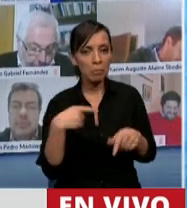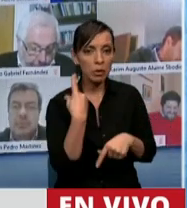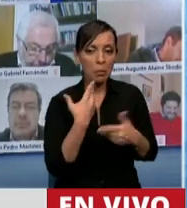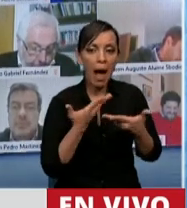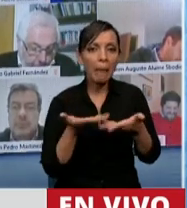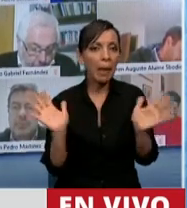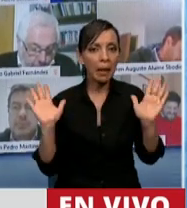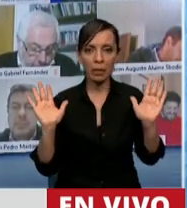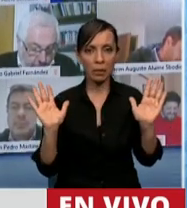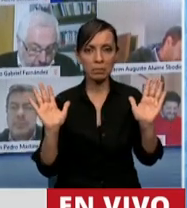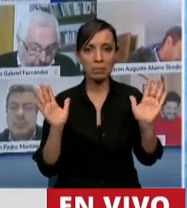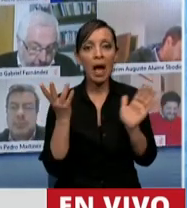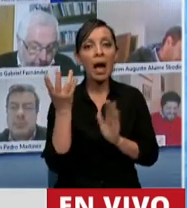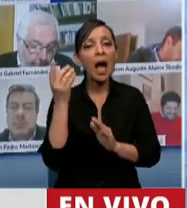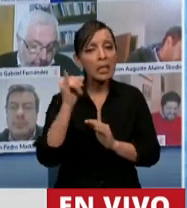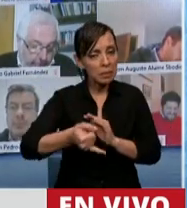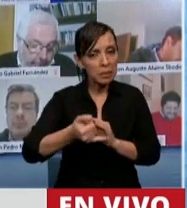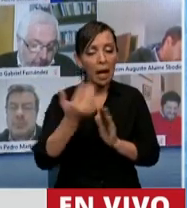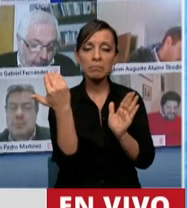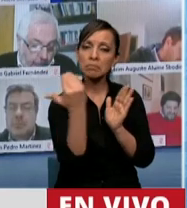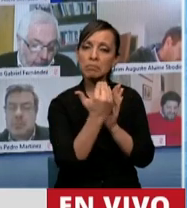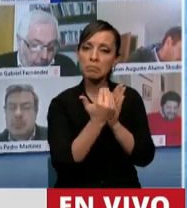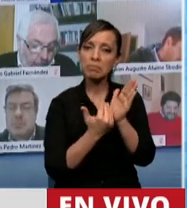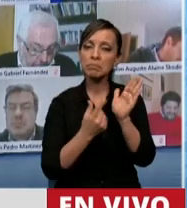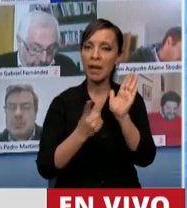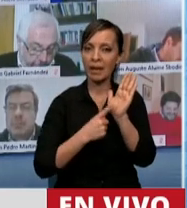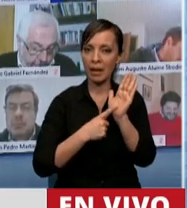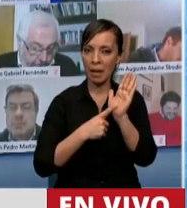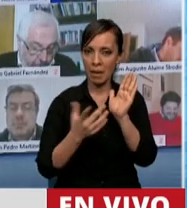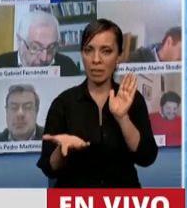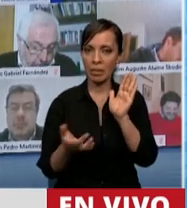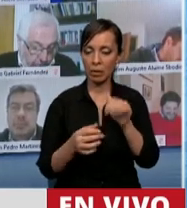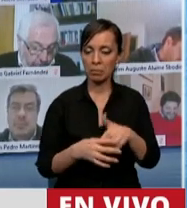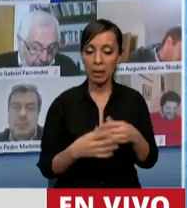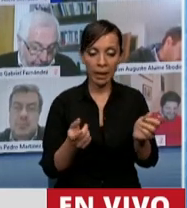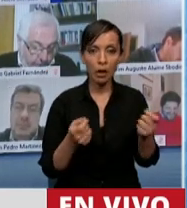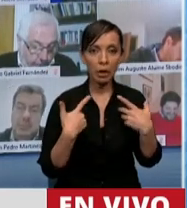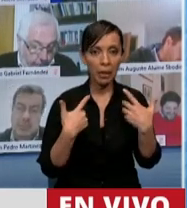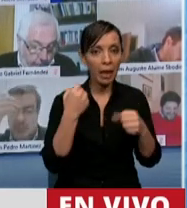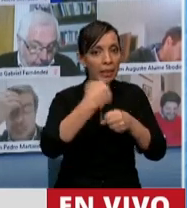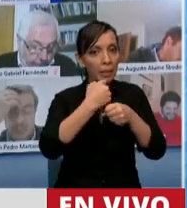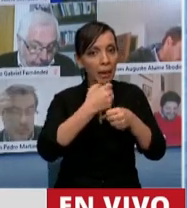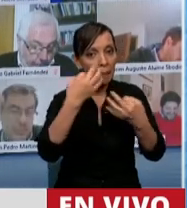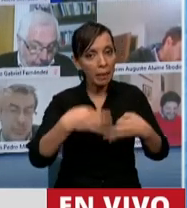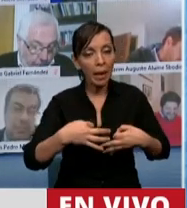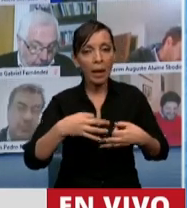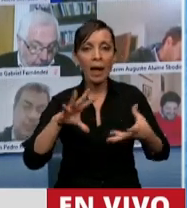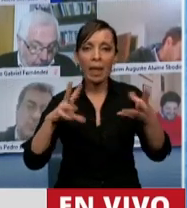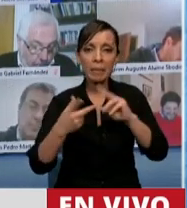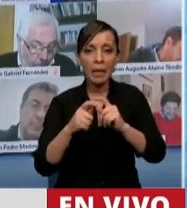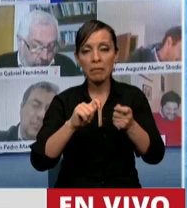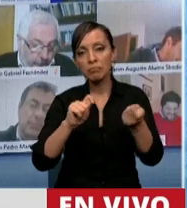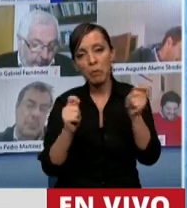para aceptar una regla de juego diferente que nos permitiera funcionar y adaptarnos a este